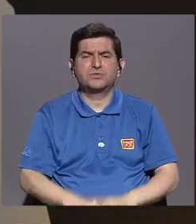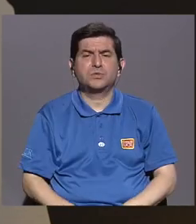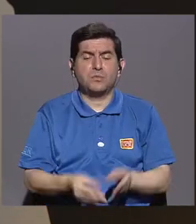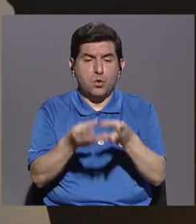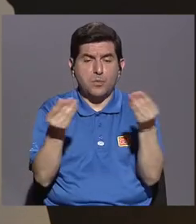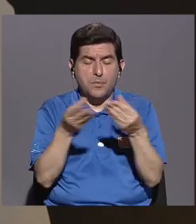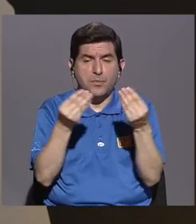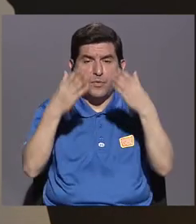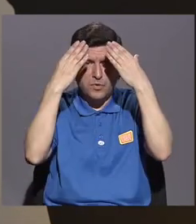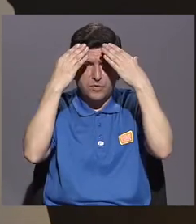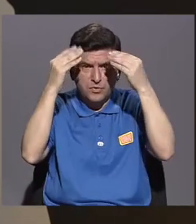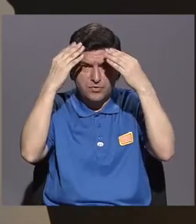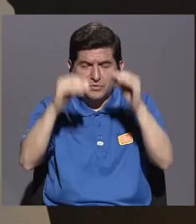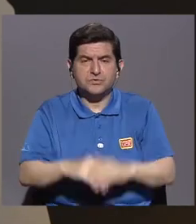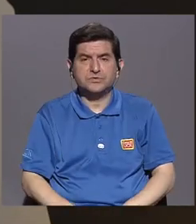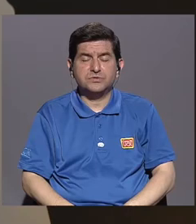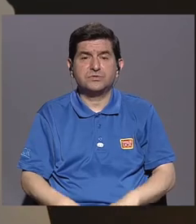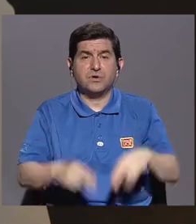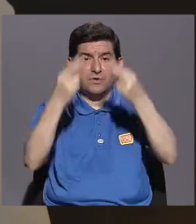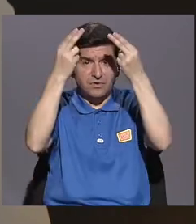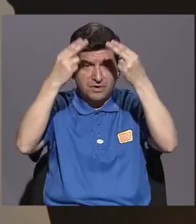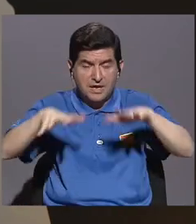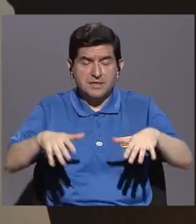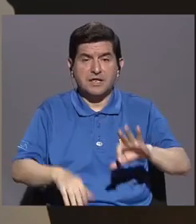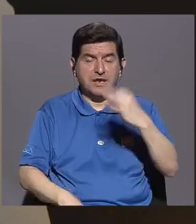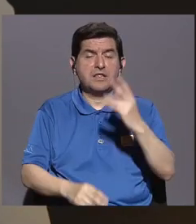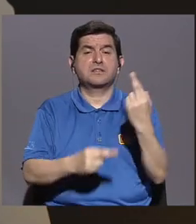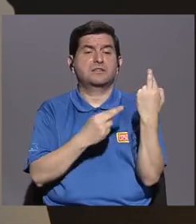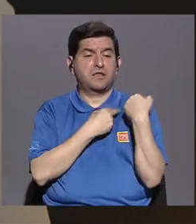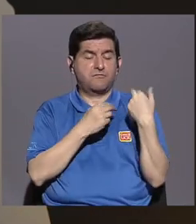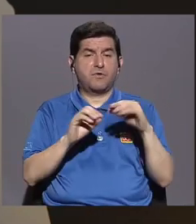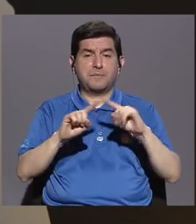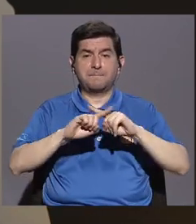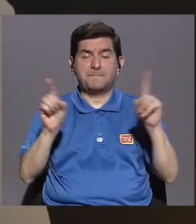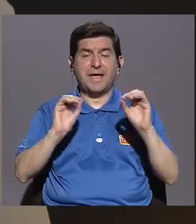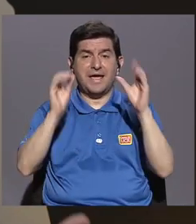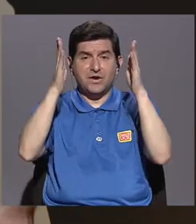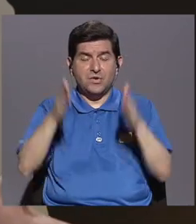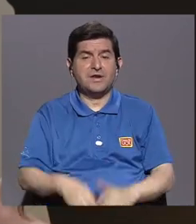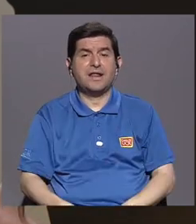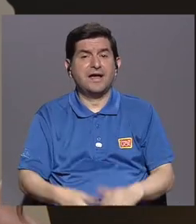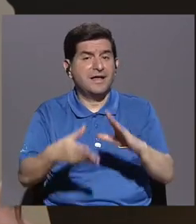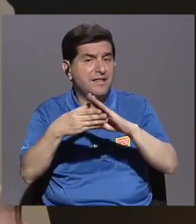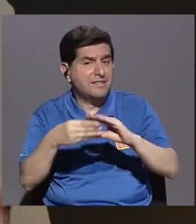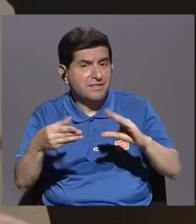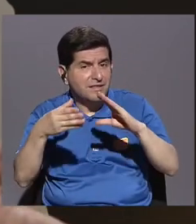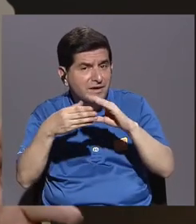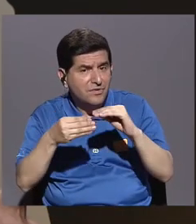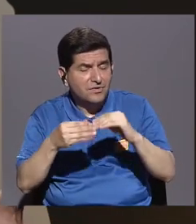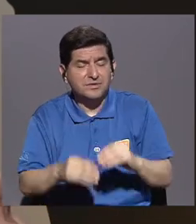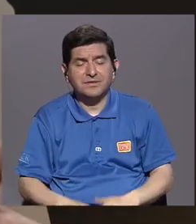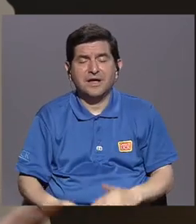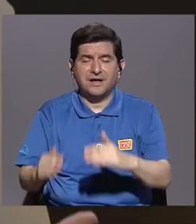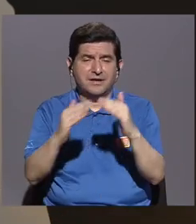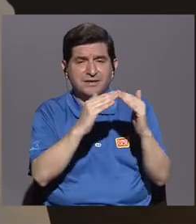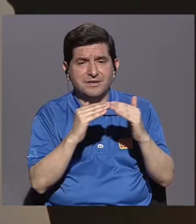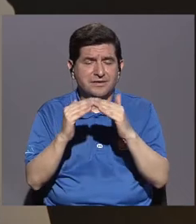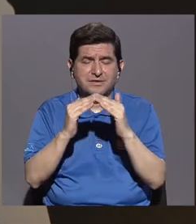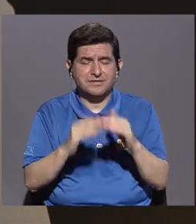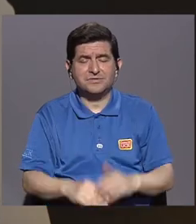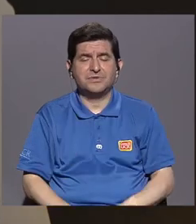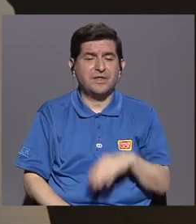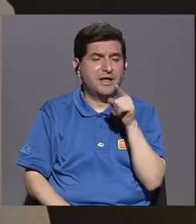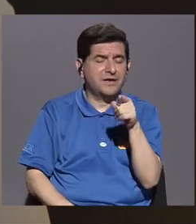informativa en las plataformas digitales responsable si nadie les está contando el cuento de la ciudadanía, el cuento del